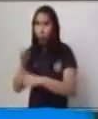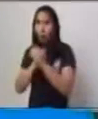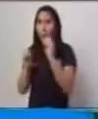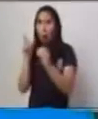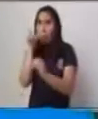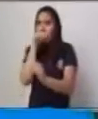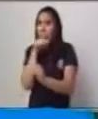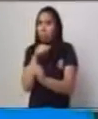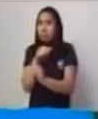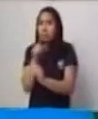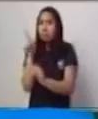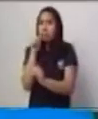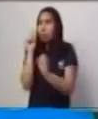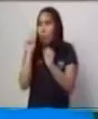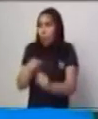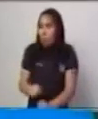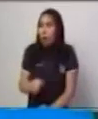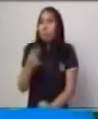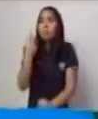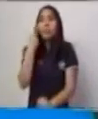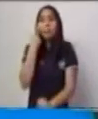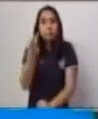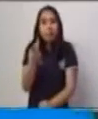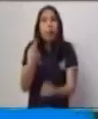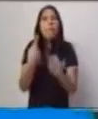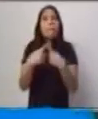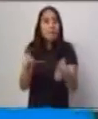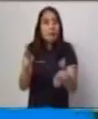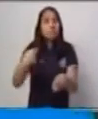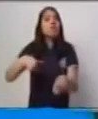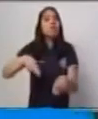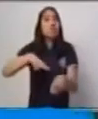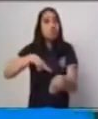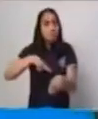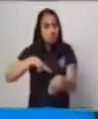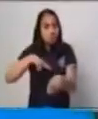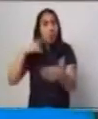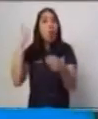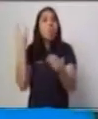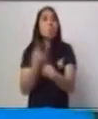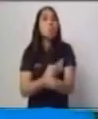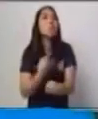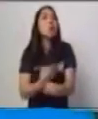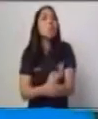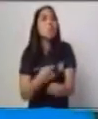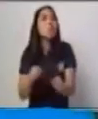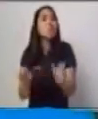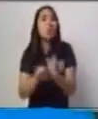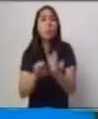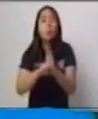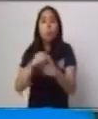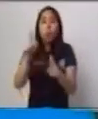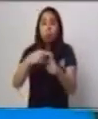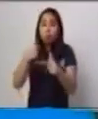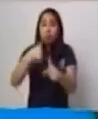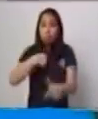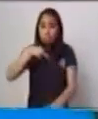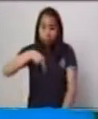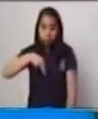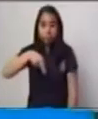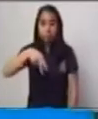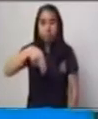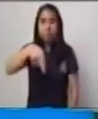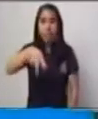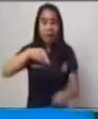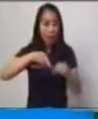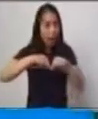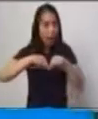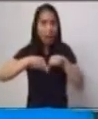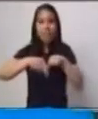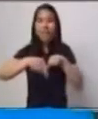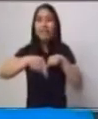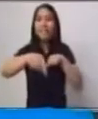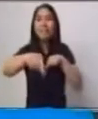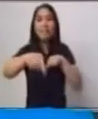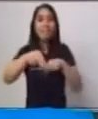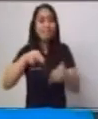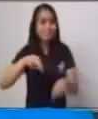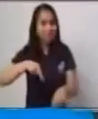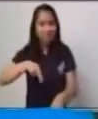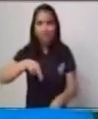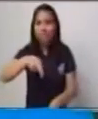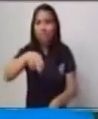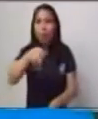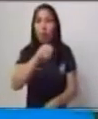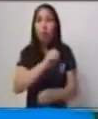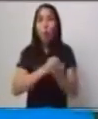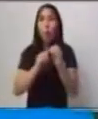Cualquiera es una línea en realidad, es una sucesión infinita de puntos, como tú lo puedes ver acá. Estas